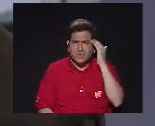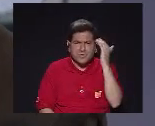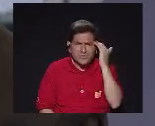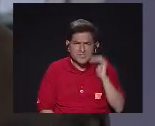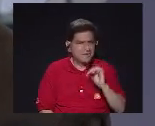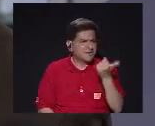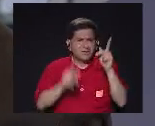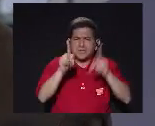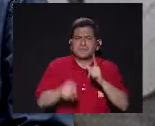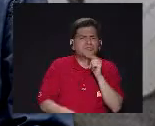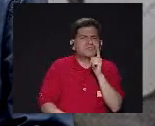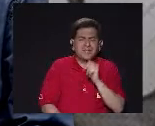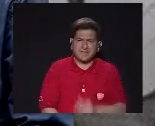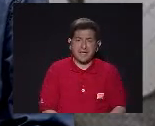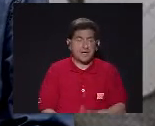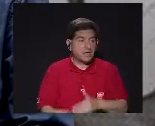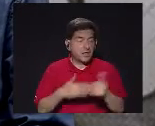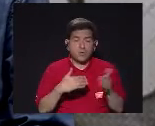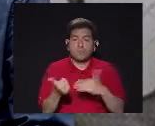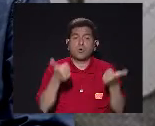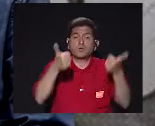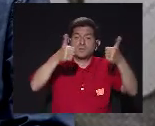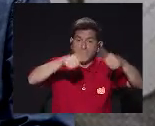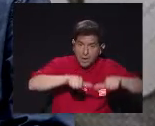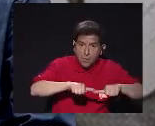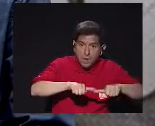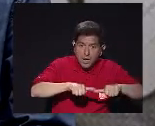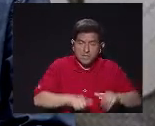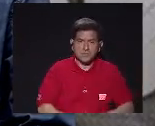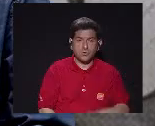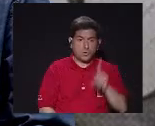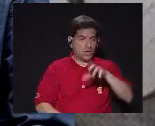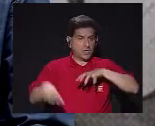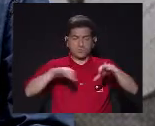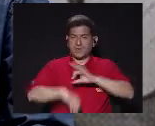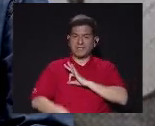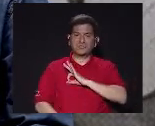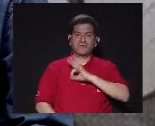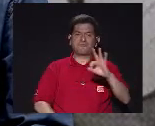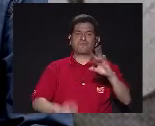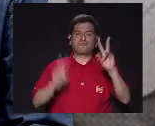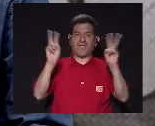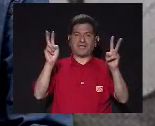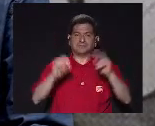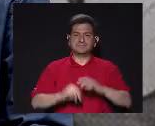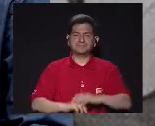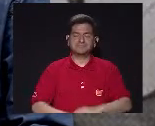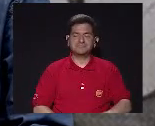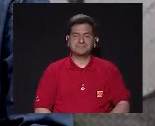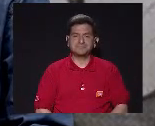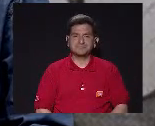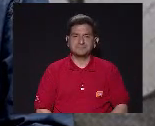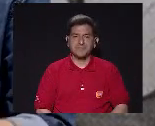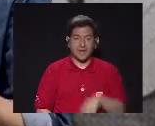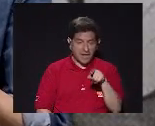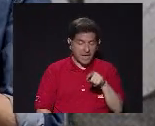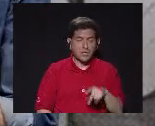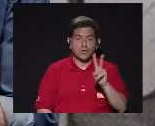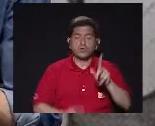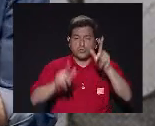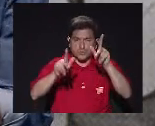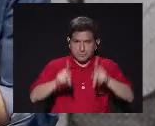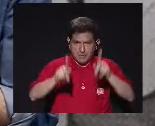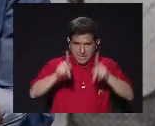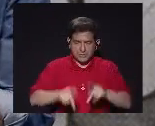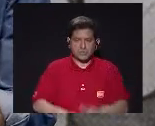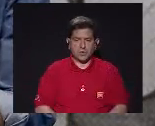Al otro lado Y aún así Ponerse de acuerdo Me parece que es un acto Absolutamente de fe ¿Verdad? Que es el que mueve Que dos